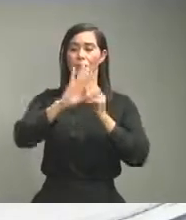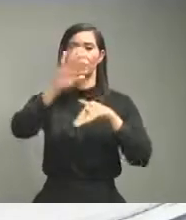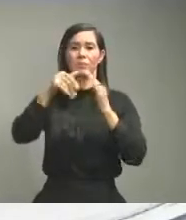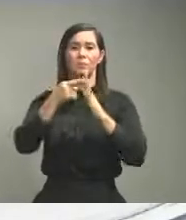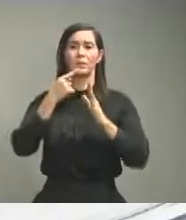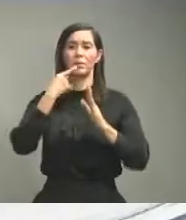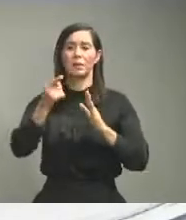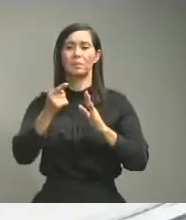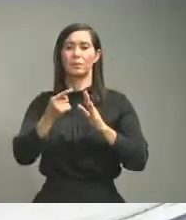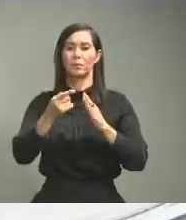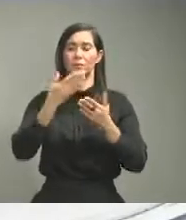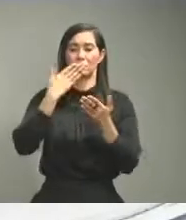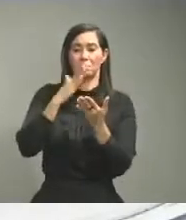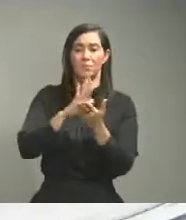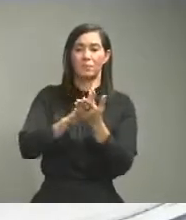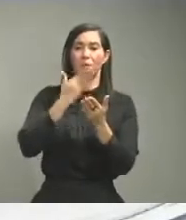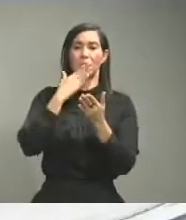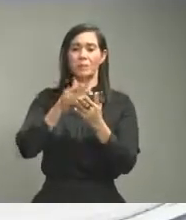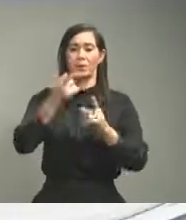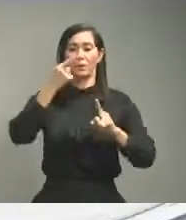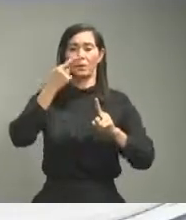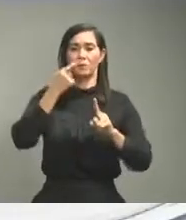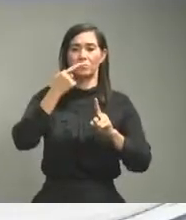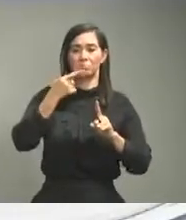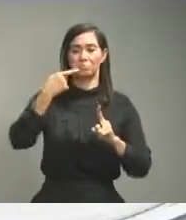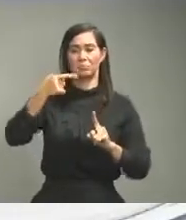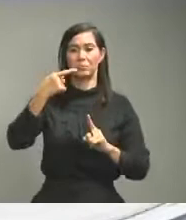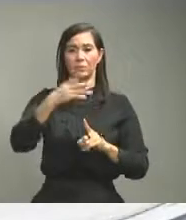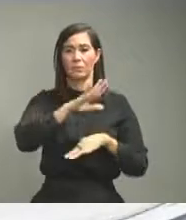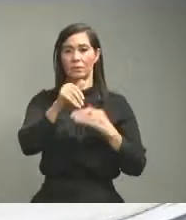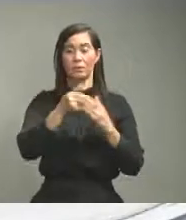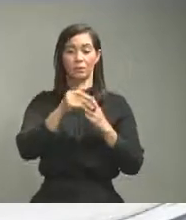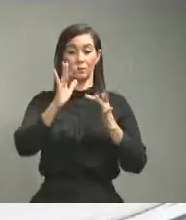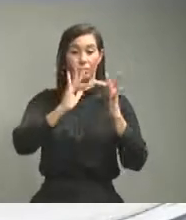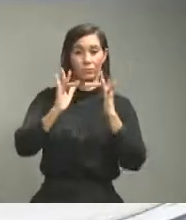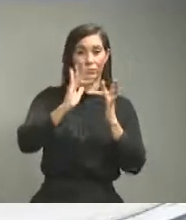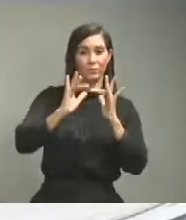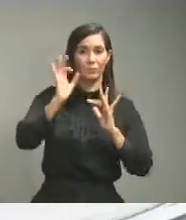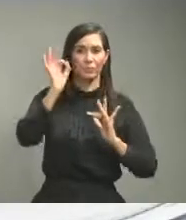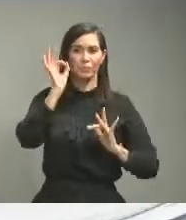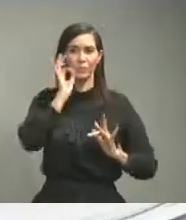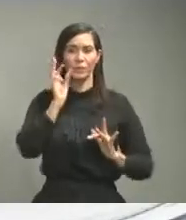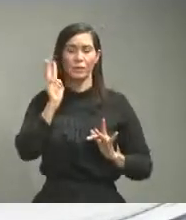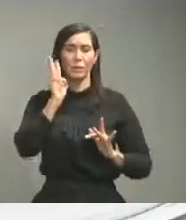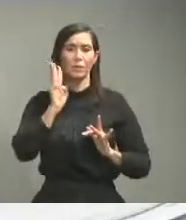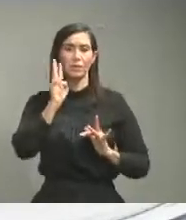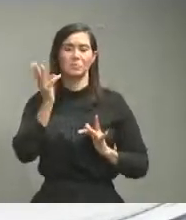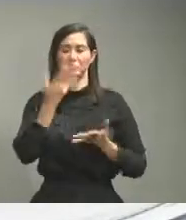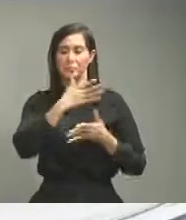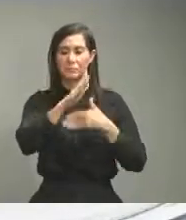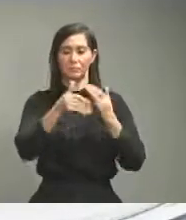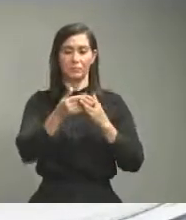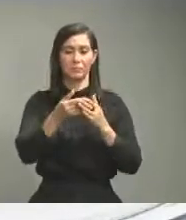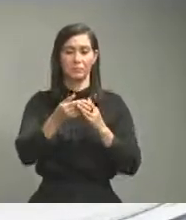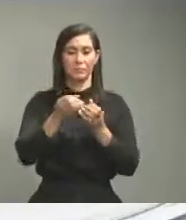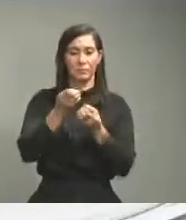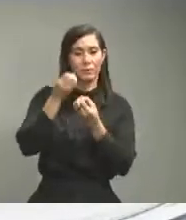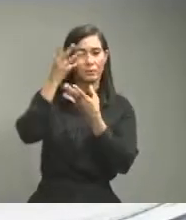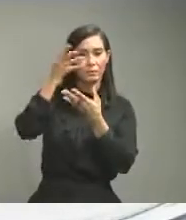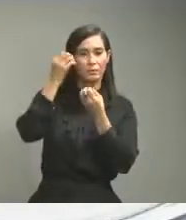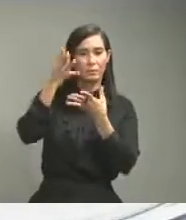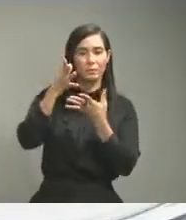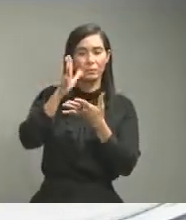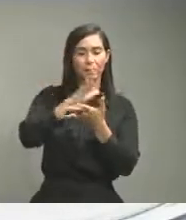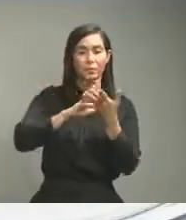sobre todo en las redes sociales buscando muchas maneras de distraer el trabajo